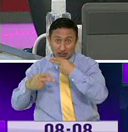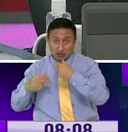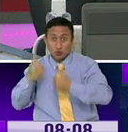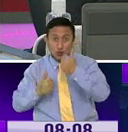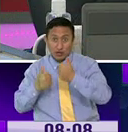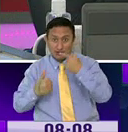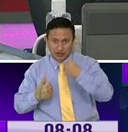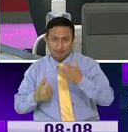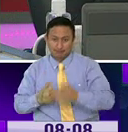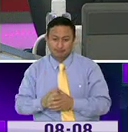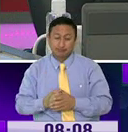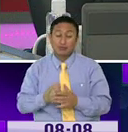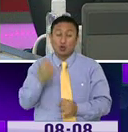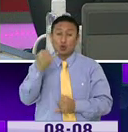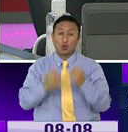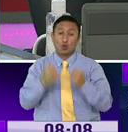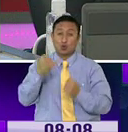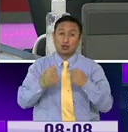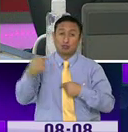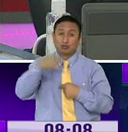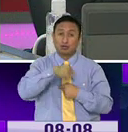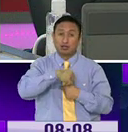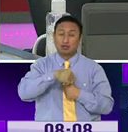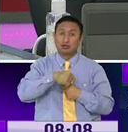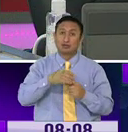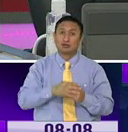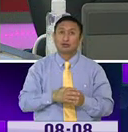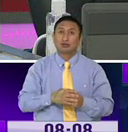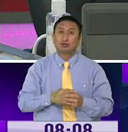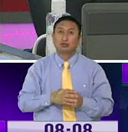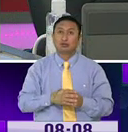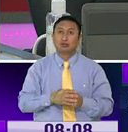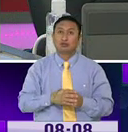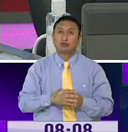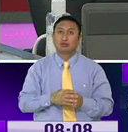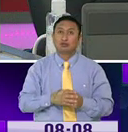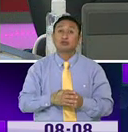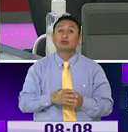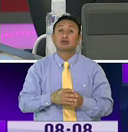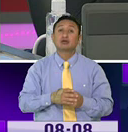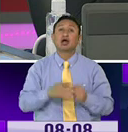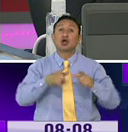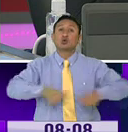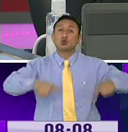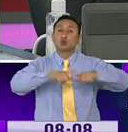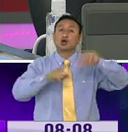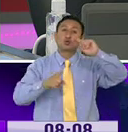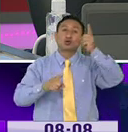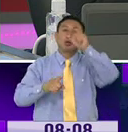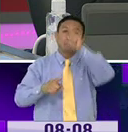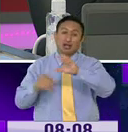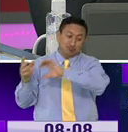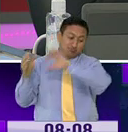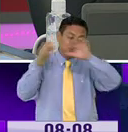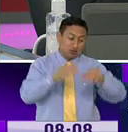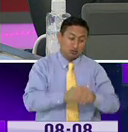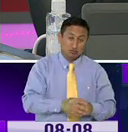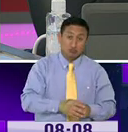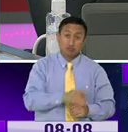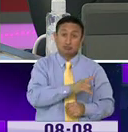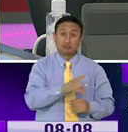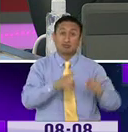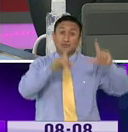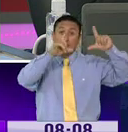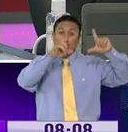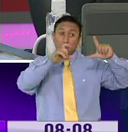La última que tenemos es la de las fuerzas comunes, que es totalmente falso. Usan imágenes de